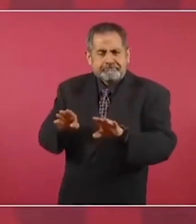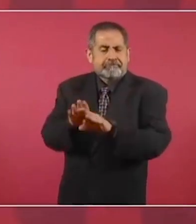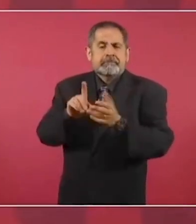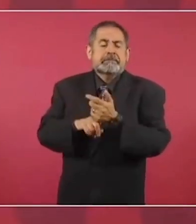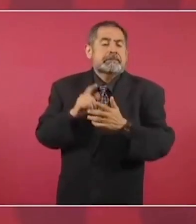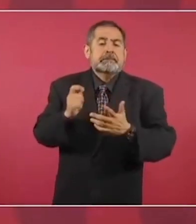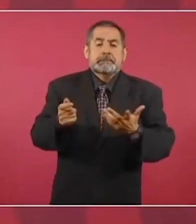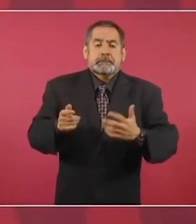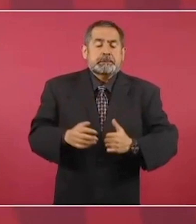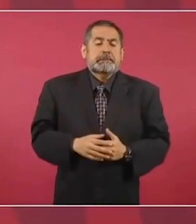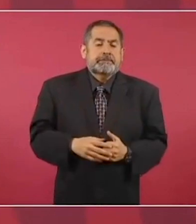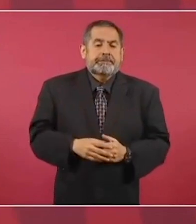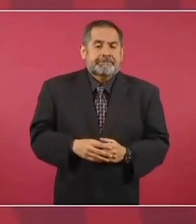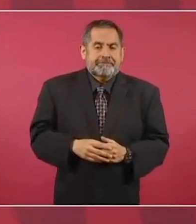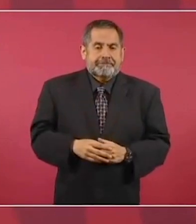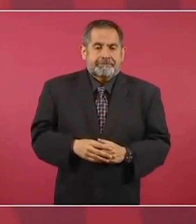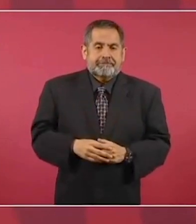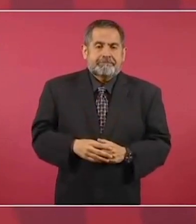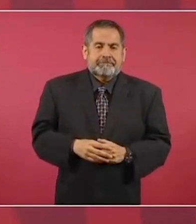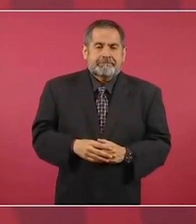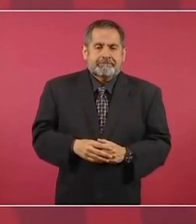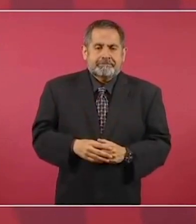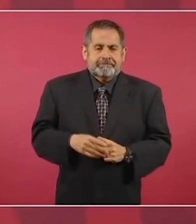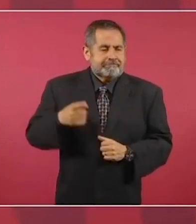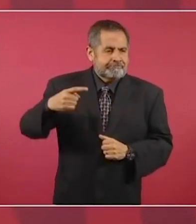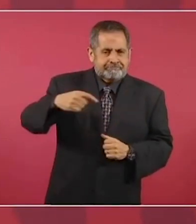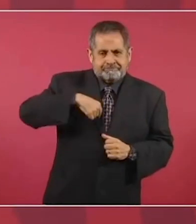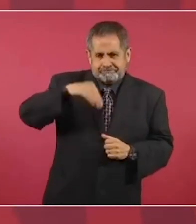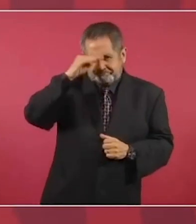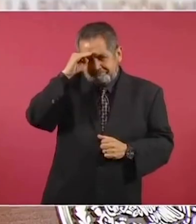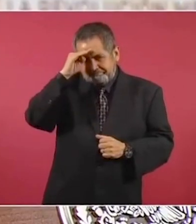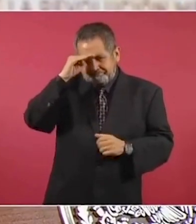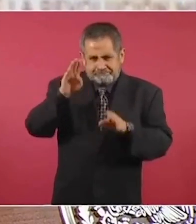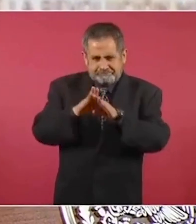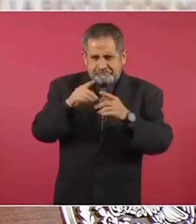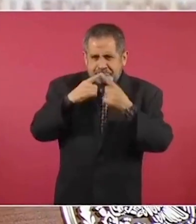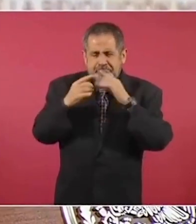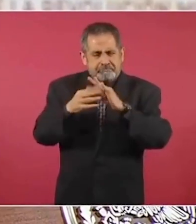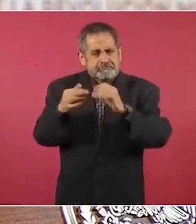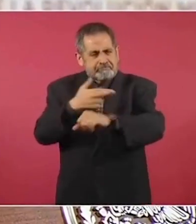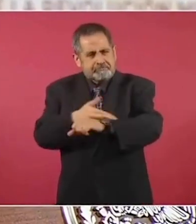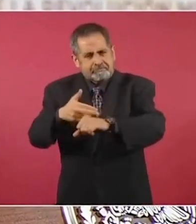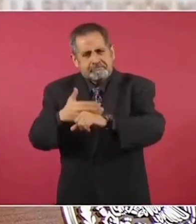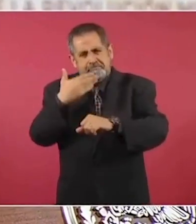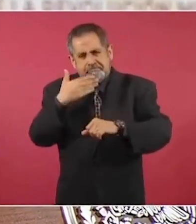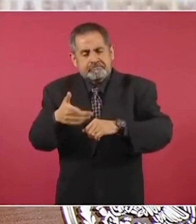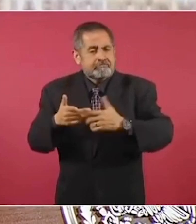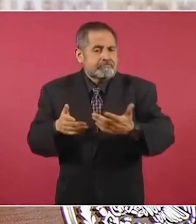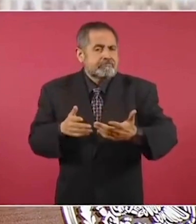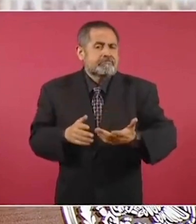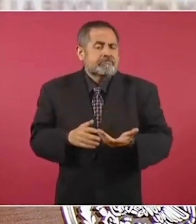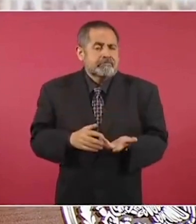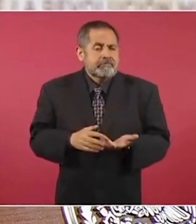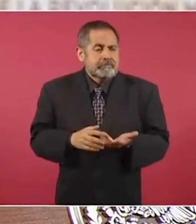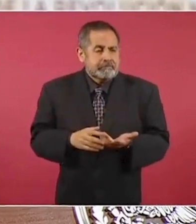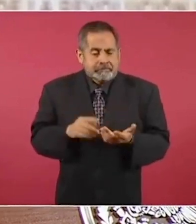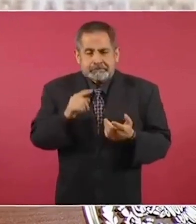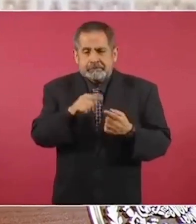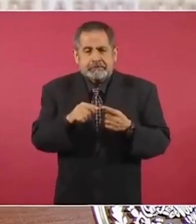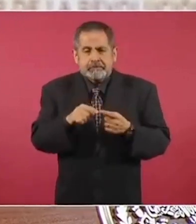medir bien todo aquello que pueda ser